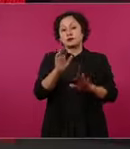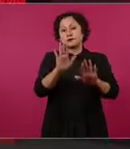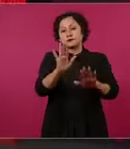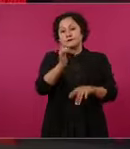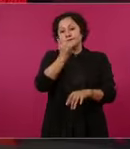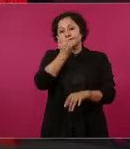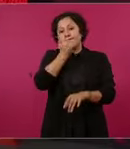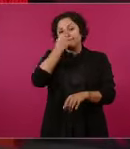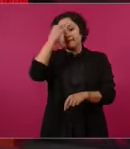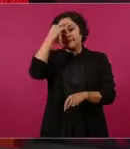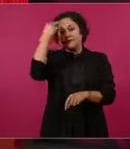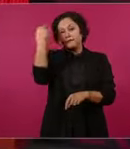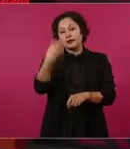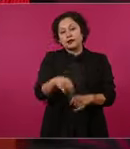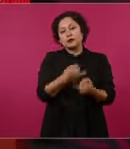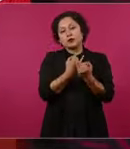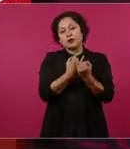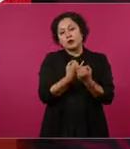independiente